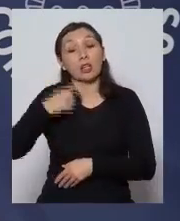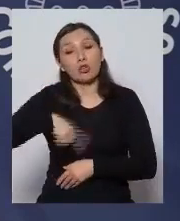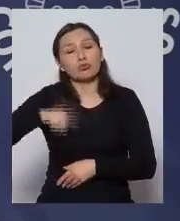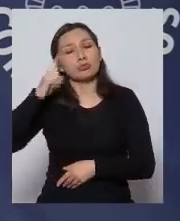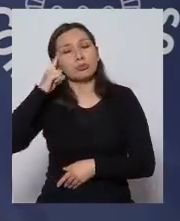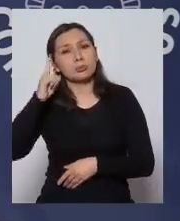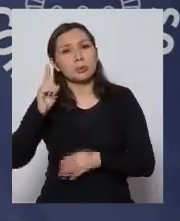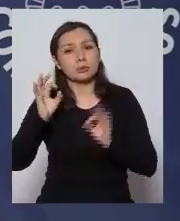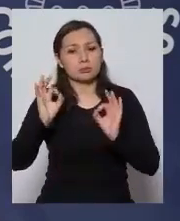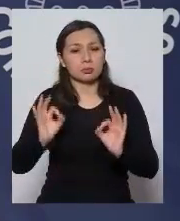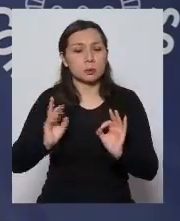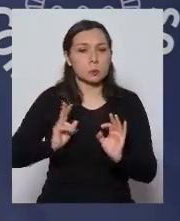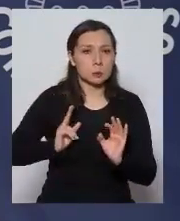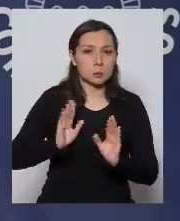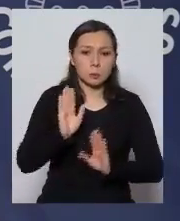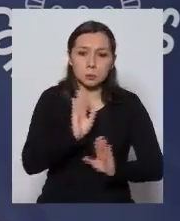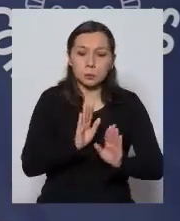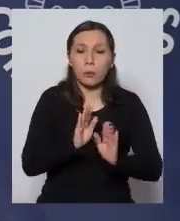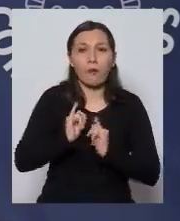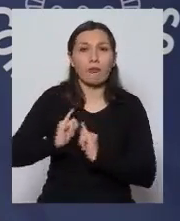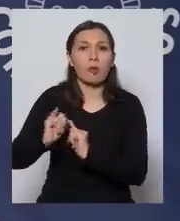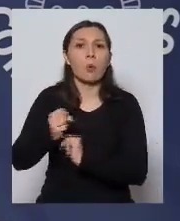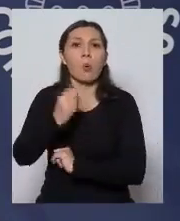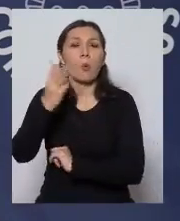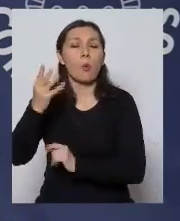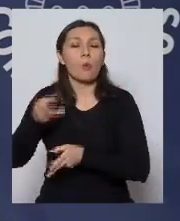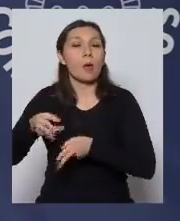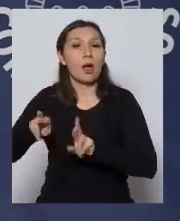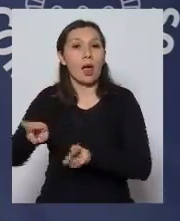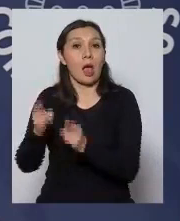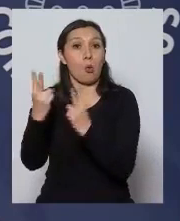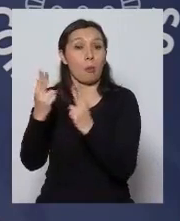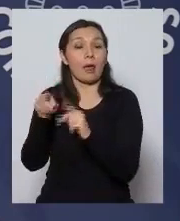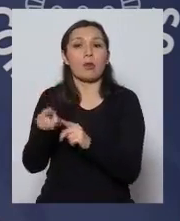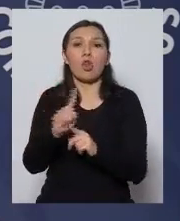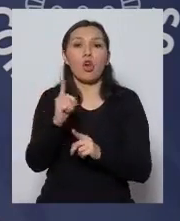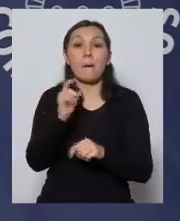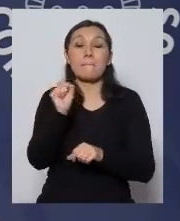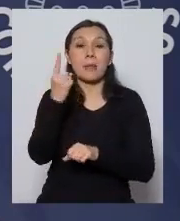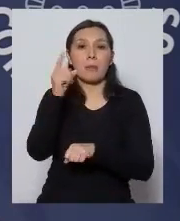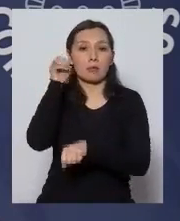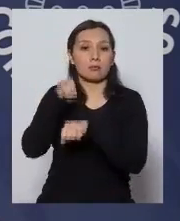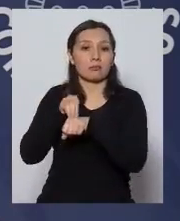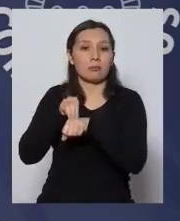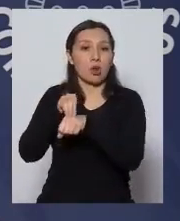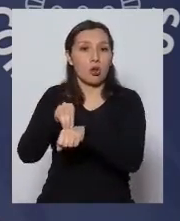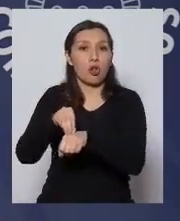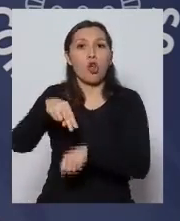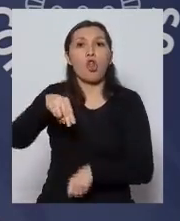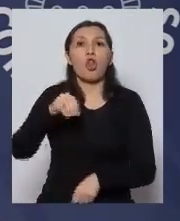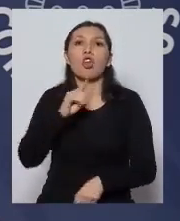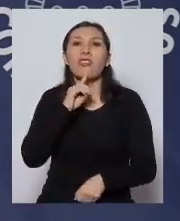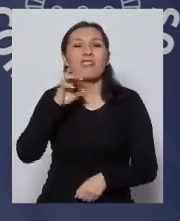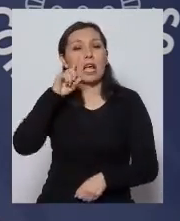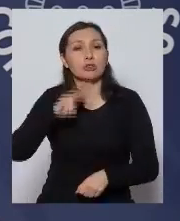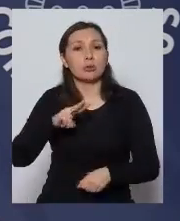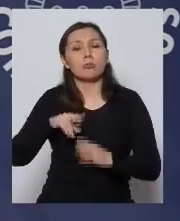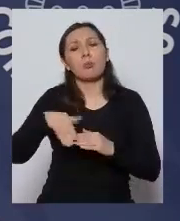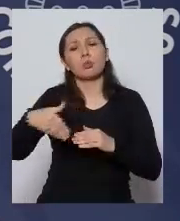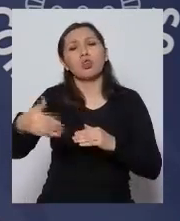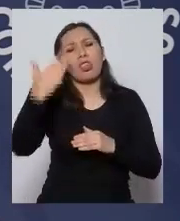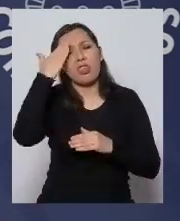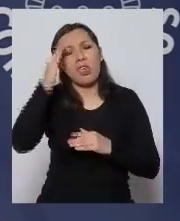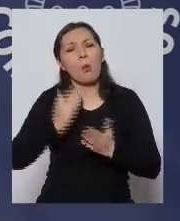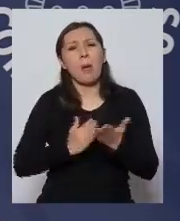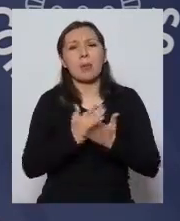insisto conservadora que es tomar la fecha de notificación que a veces es varios días después